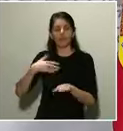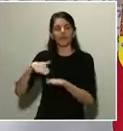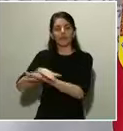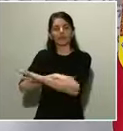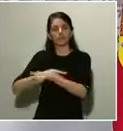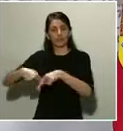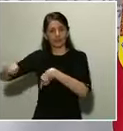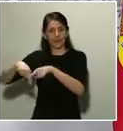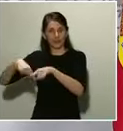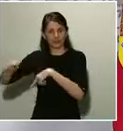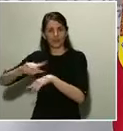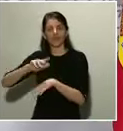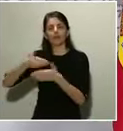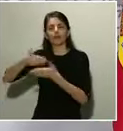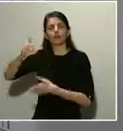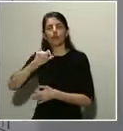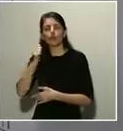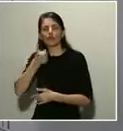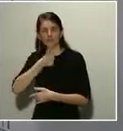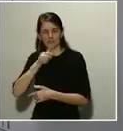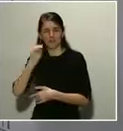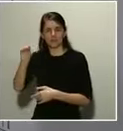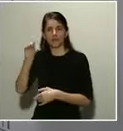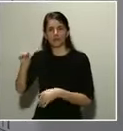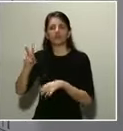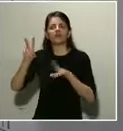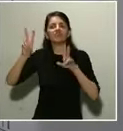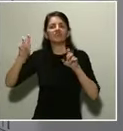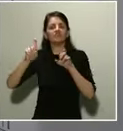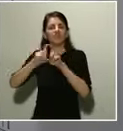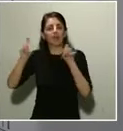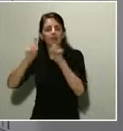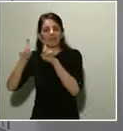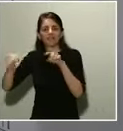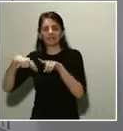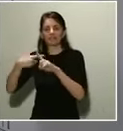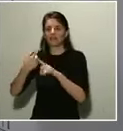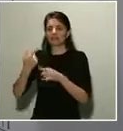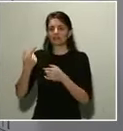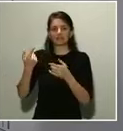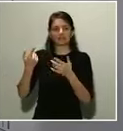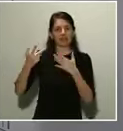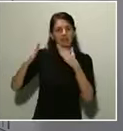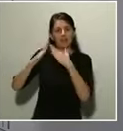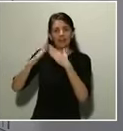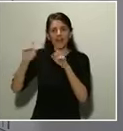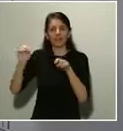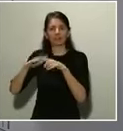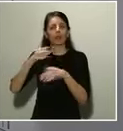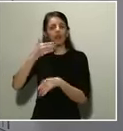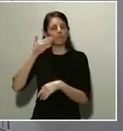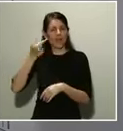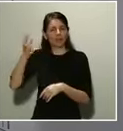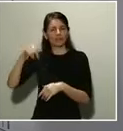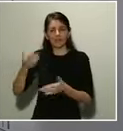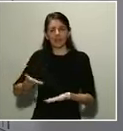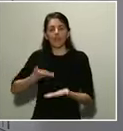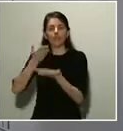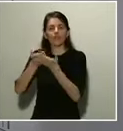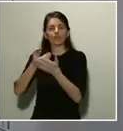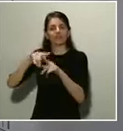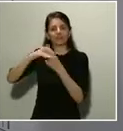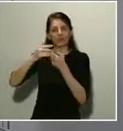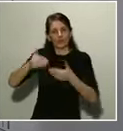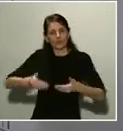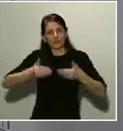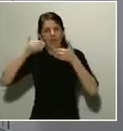dice, ¿cómo valora todas las iniciativas de empresas inmobiliarias y algún banco ofreciendo moratorias con donaciones de rentas y diversas medidas de